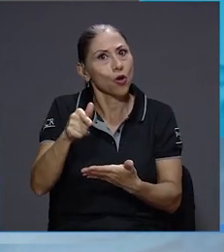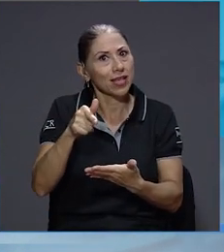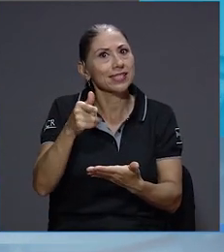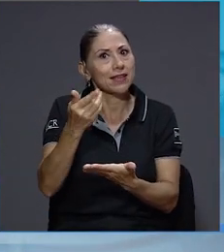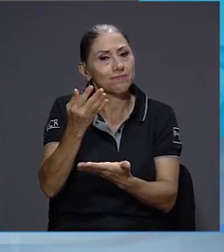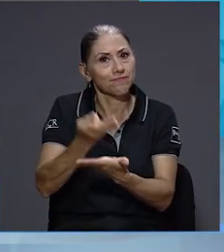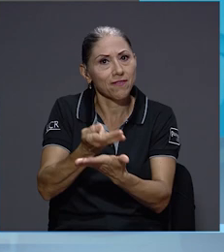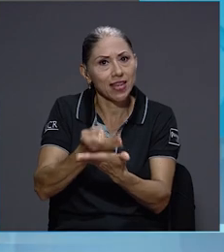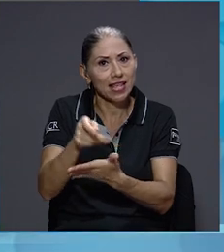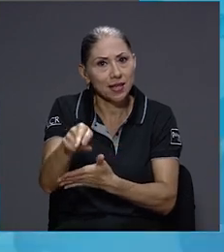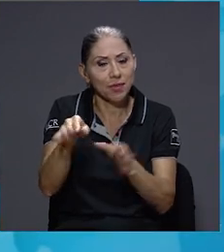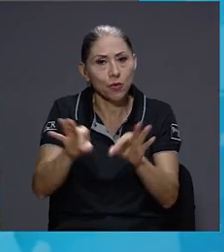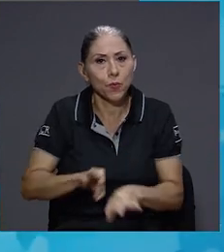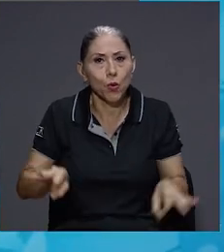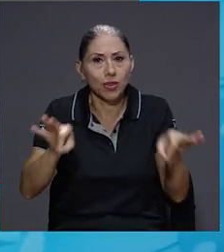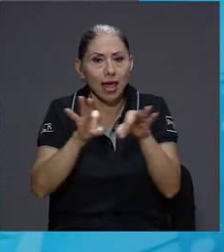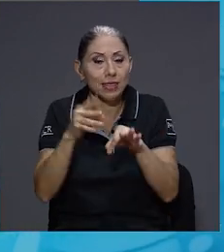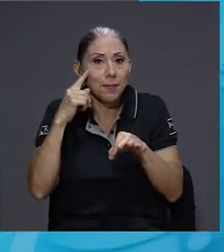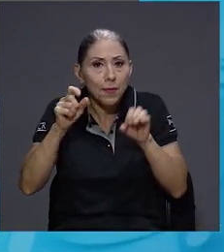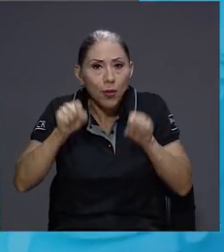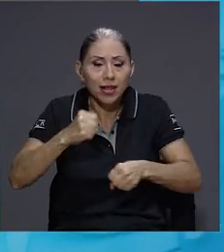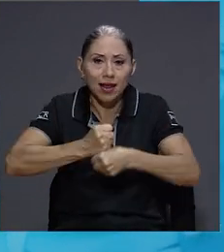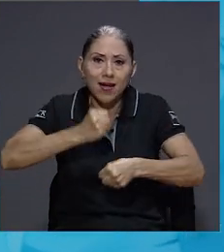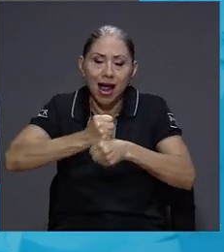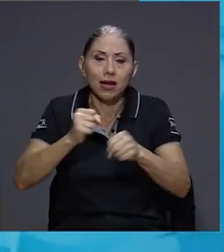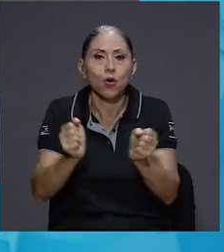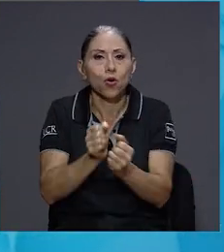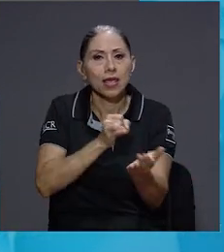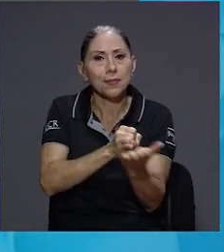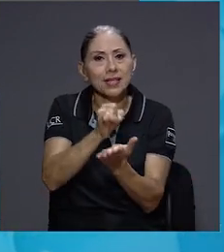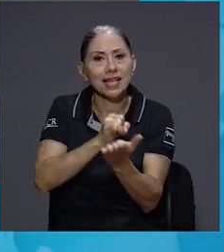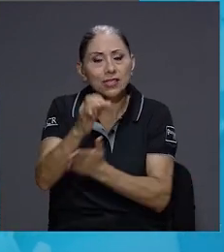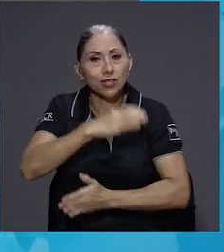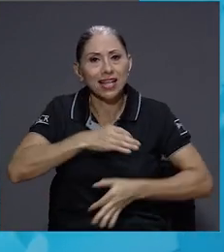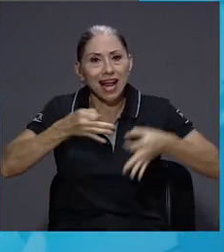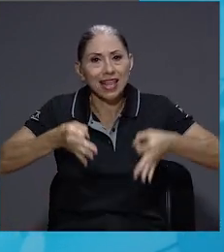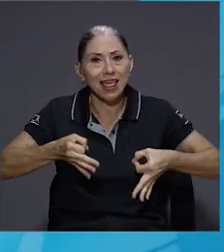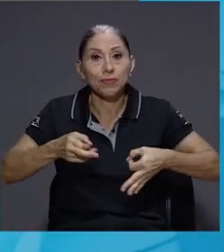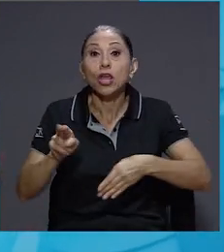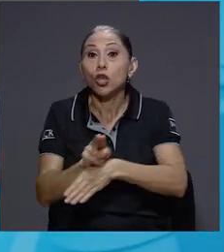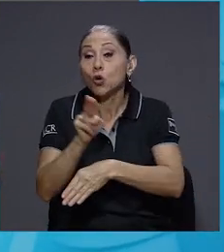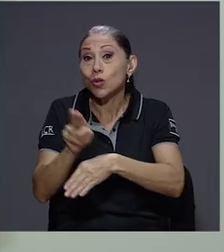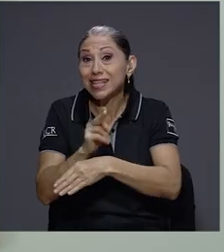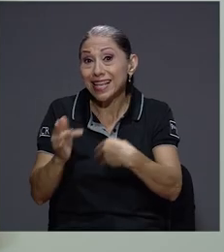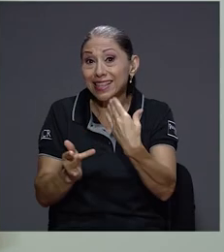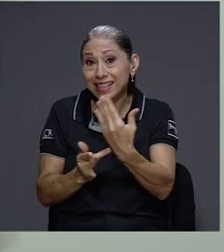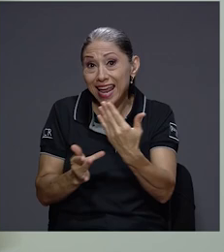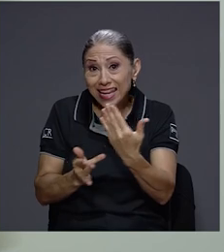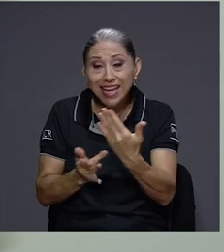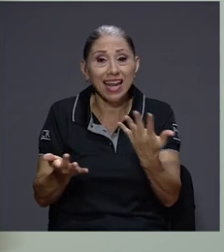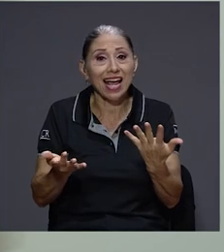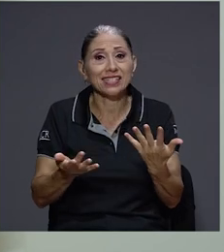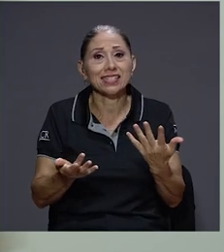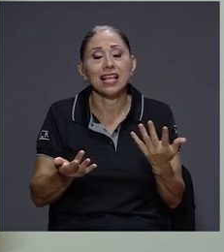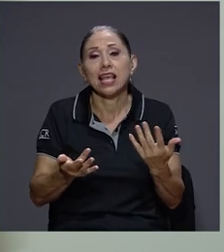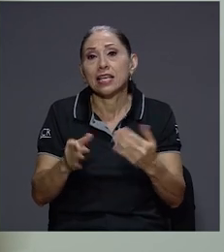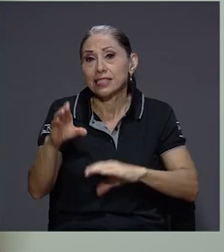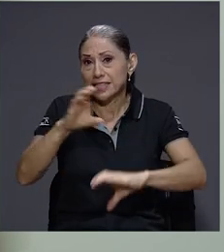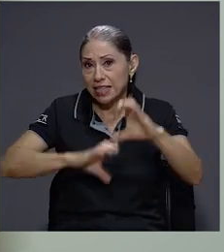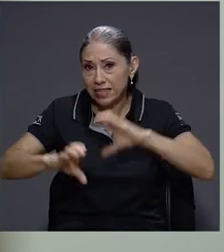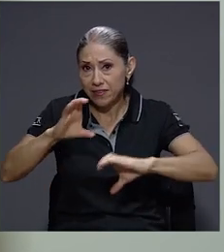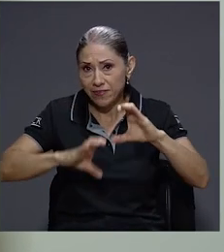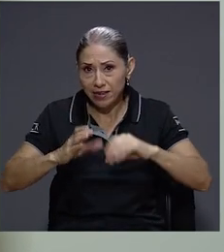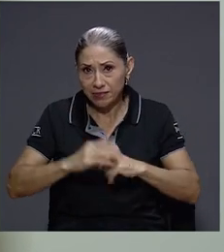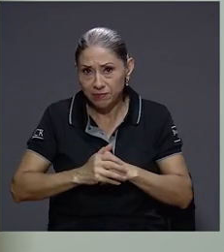importante para realizar investigaciones de calidad y que utilizan técnicas que usan el estado del arte de técnicas científicas. Entonces